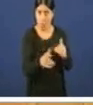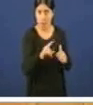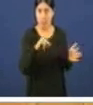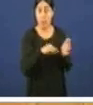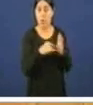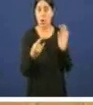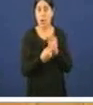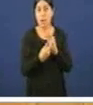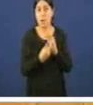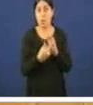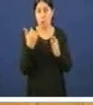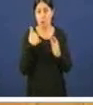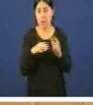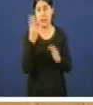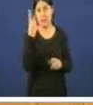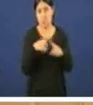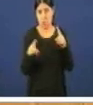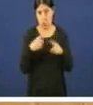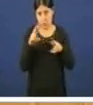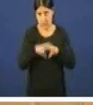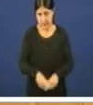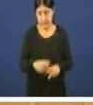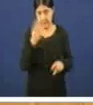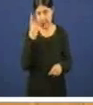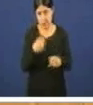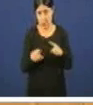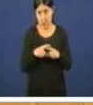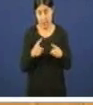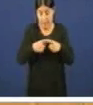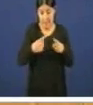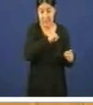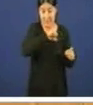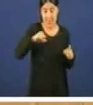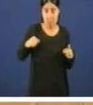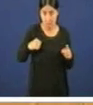neoliberal que visa tres cousas tres privatizar